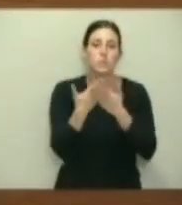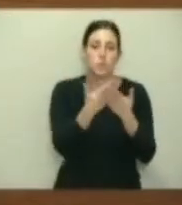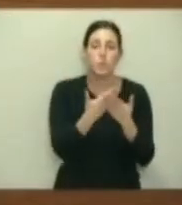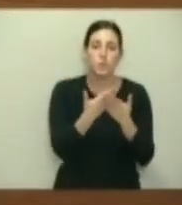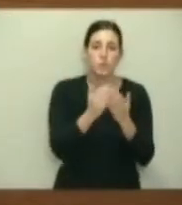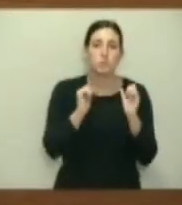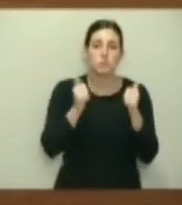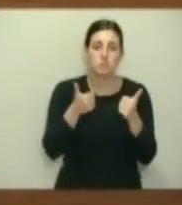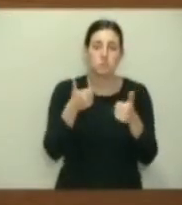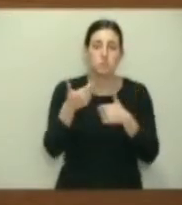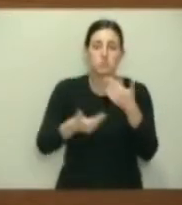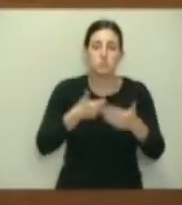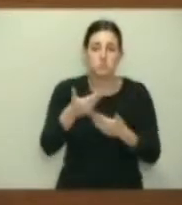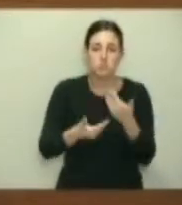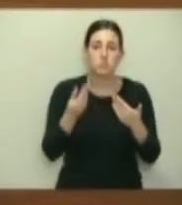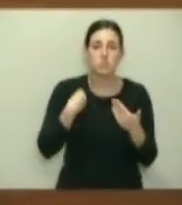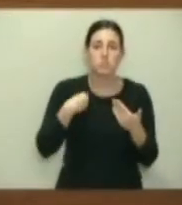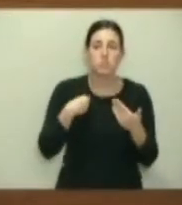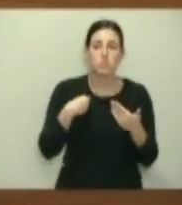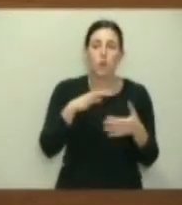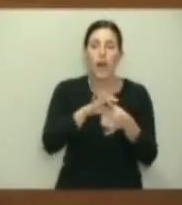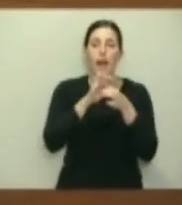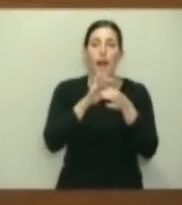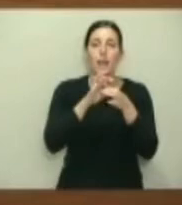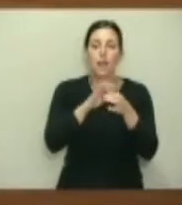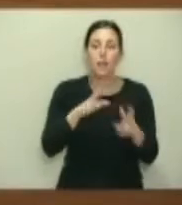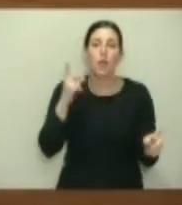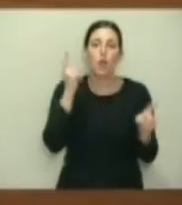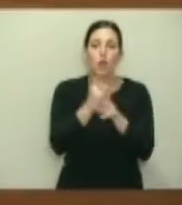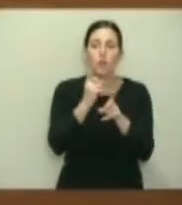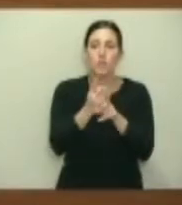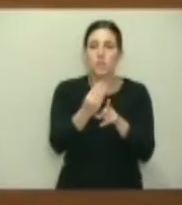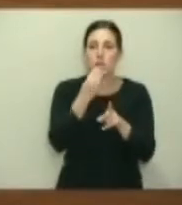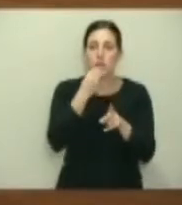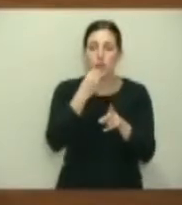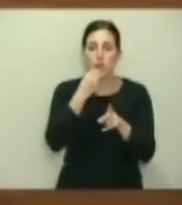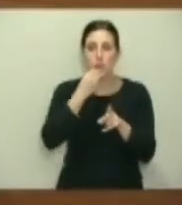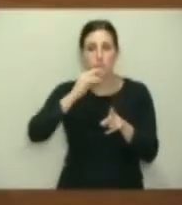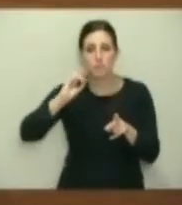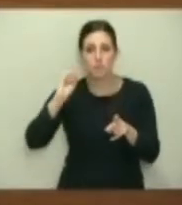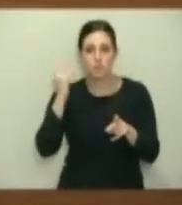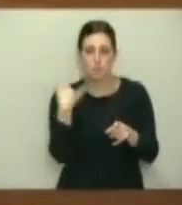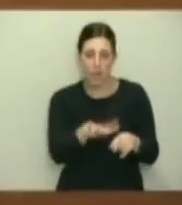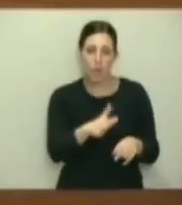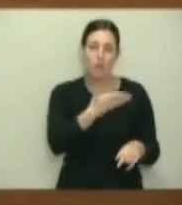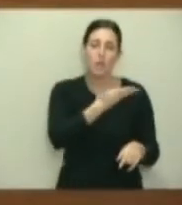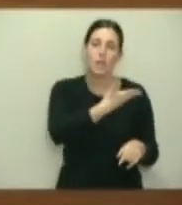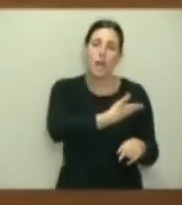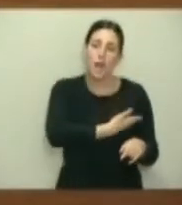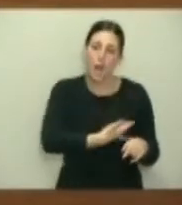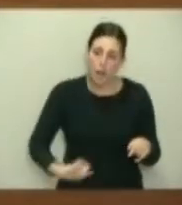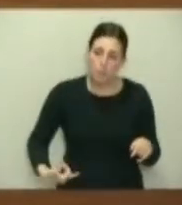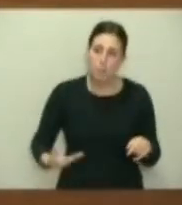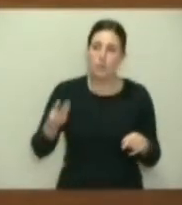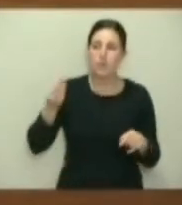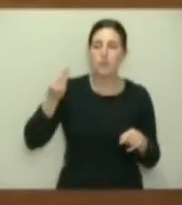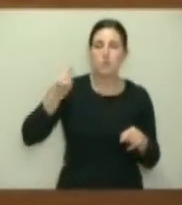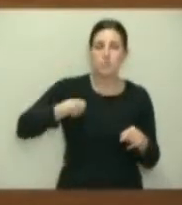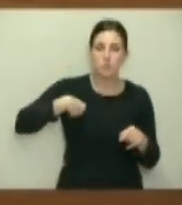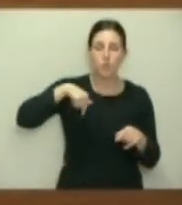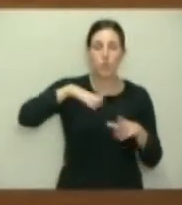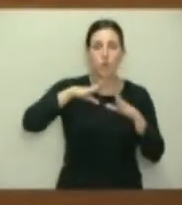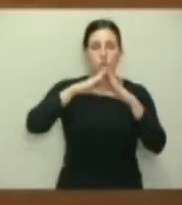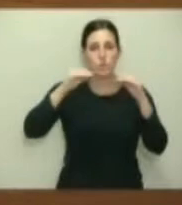conoce, ha citado la alianza contra la malnutrición, el hambre, y algunos estudios y trabajos que se están desarrollando en el marco de la Universidad de Oviedo,